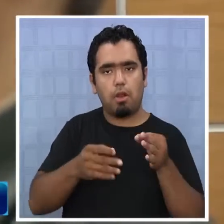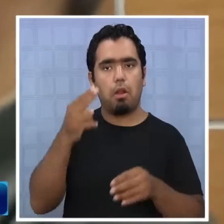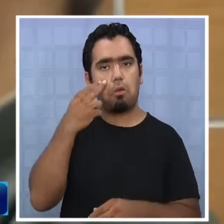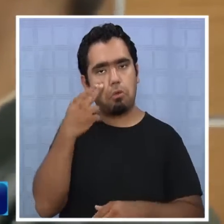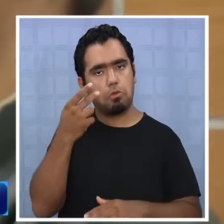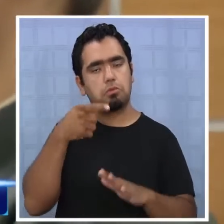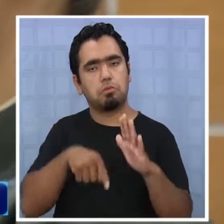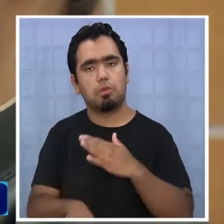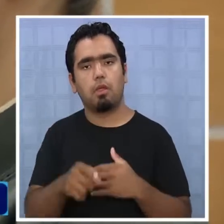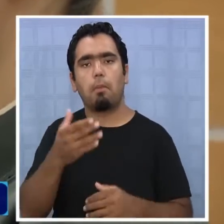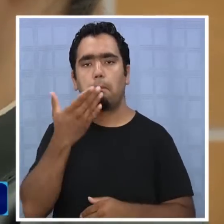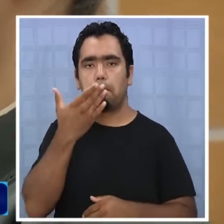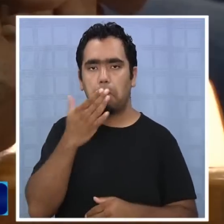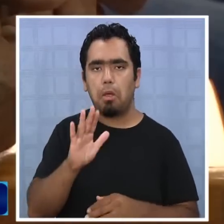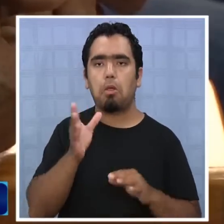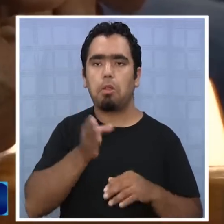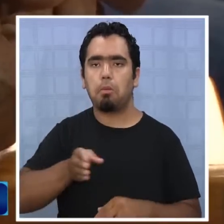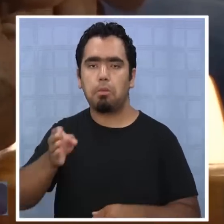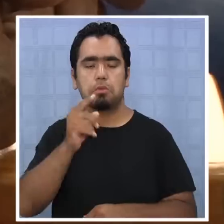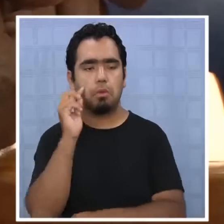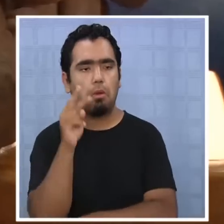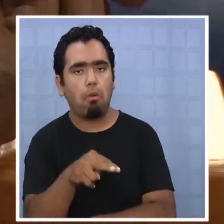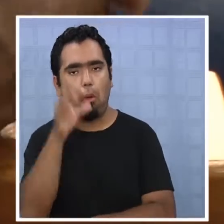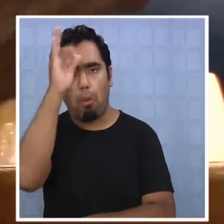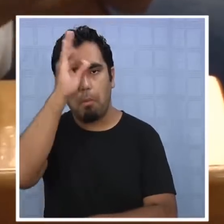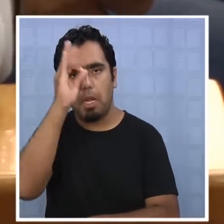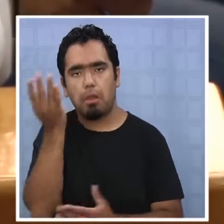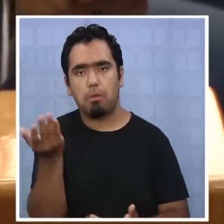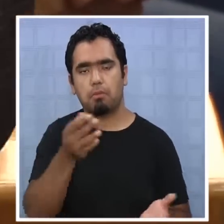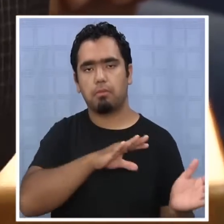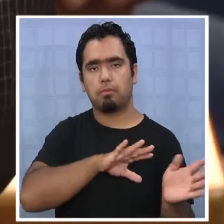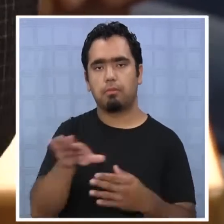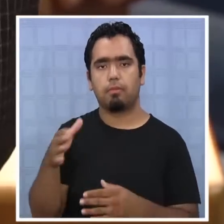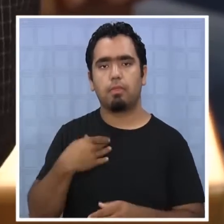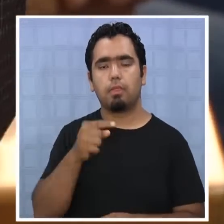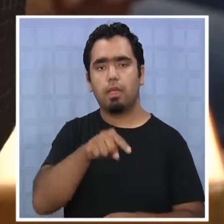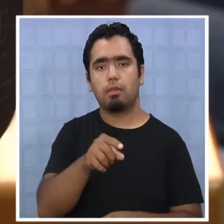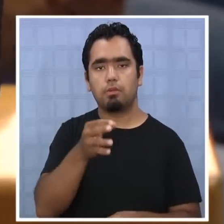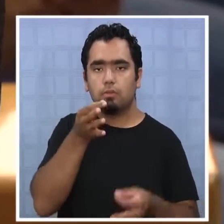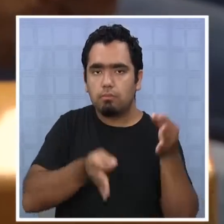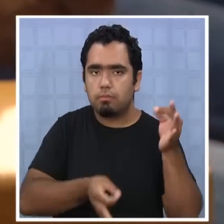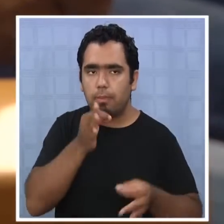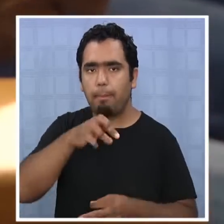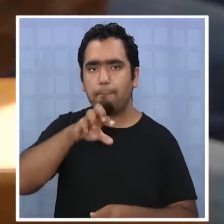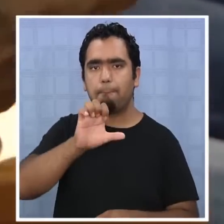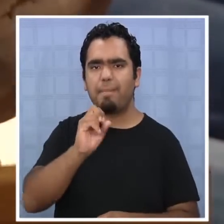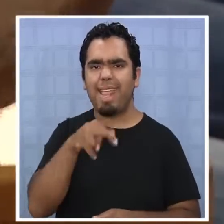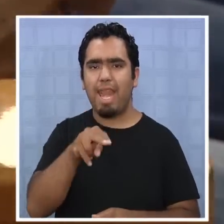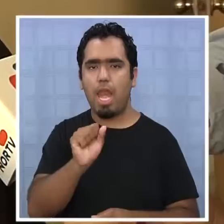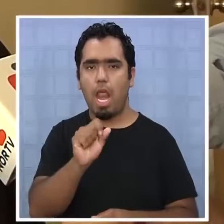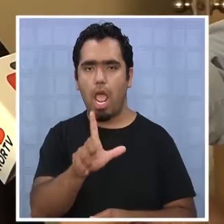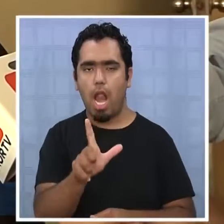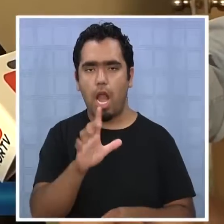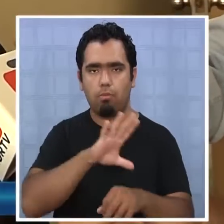también a generar una mejor percepción. Sobre todo en el ámbito penal, que es un ámbito en el que yo a menos trabaje,